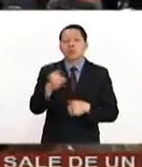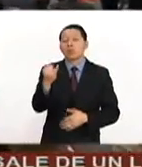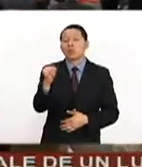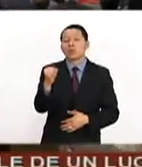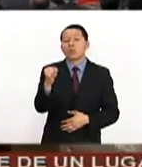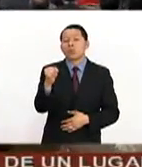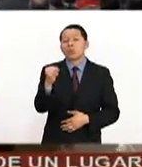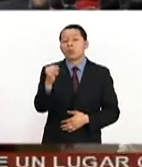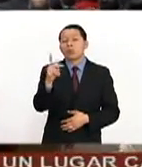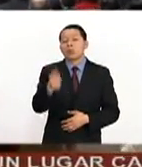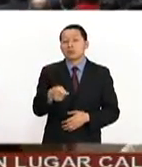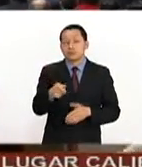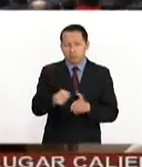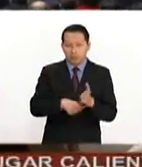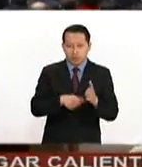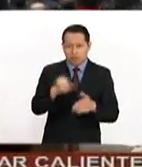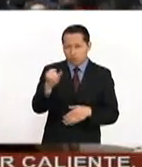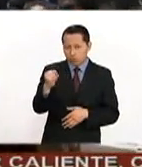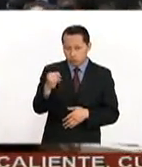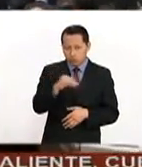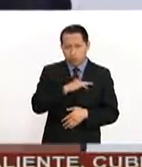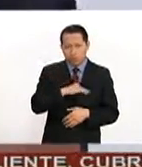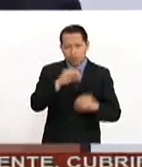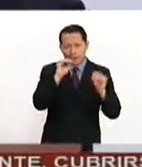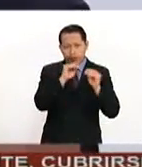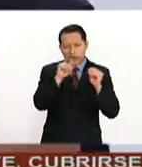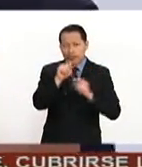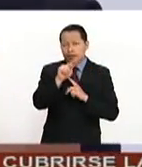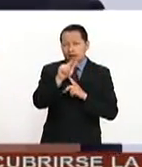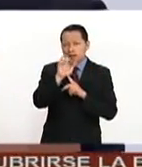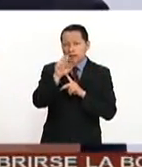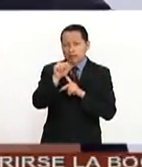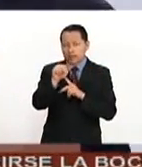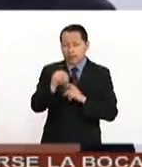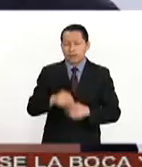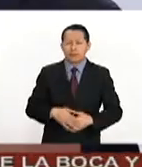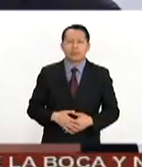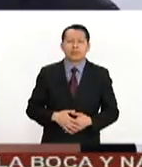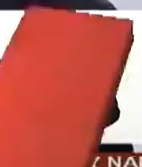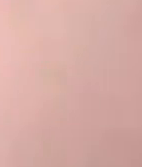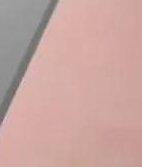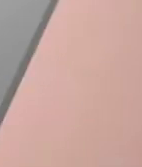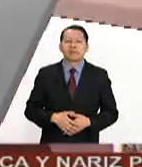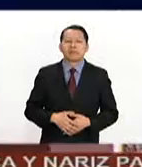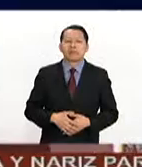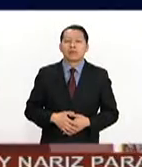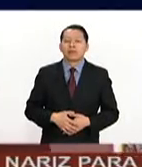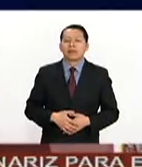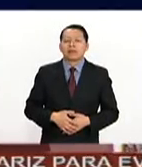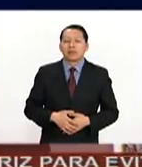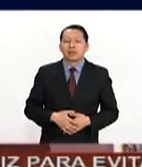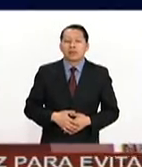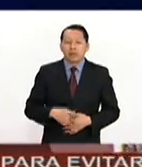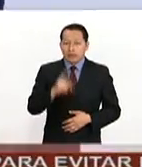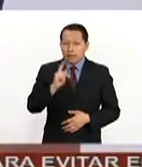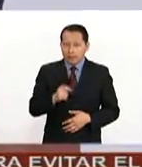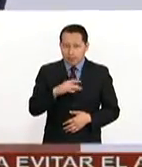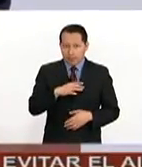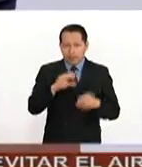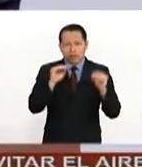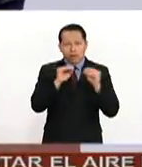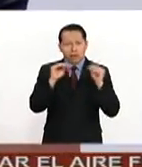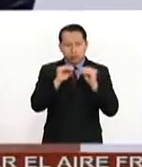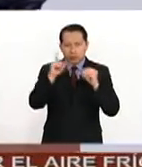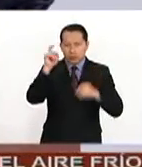oiga este mes, en junio se negocie el Tratado de Libre Comercio de América del Norte. Será una negociación